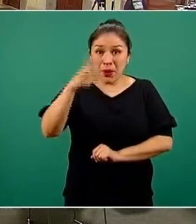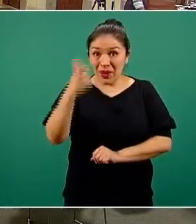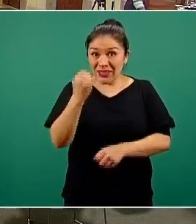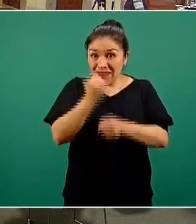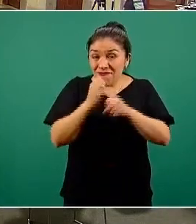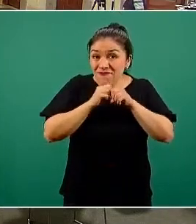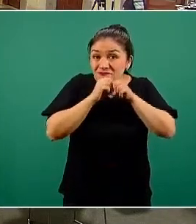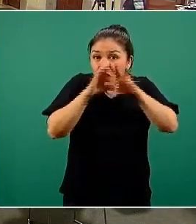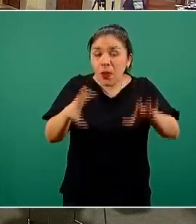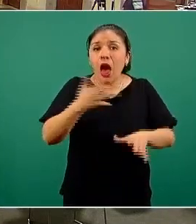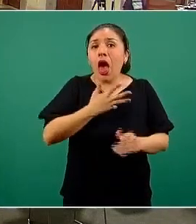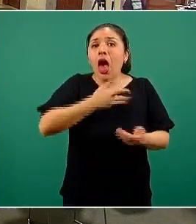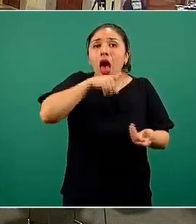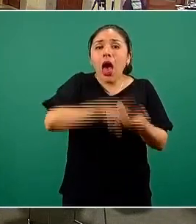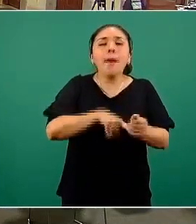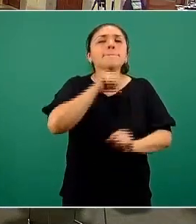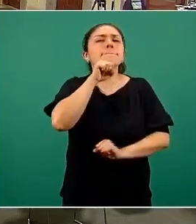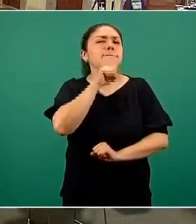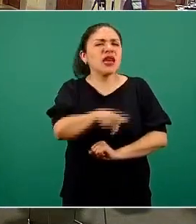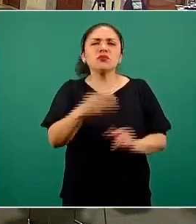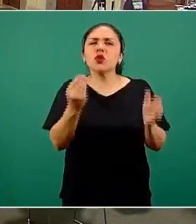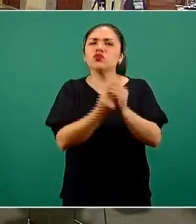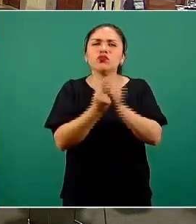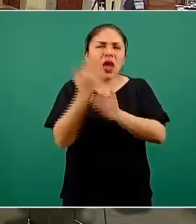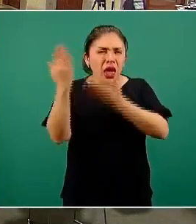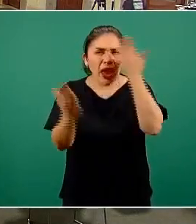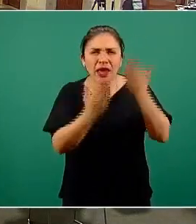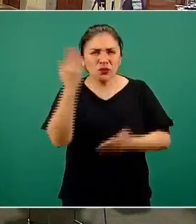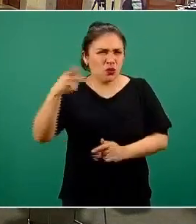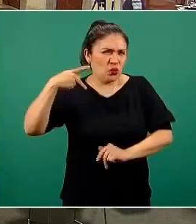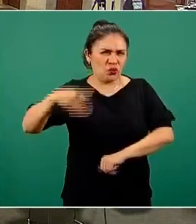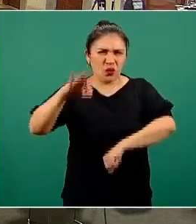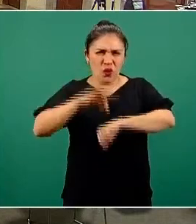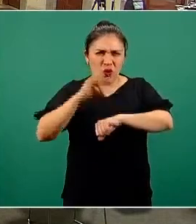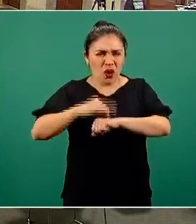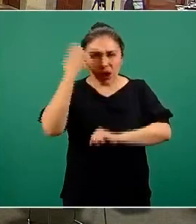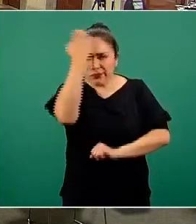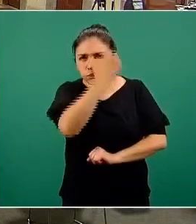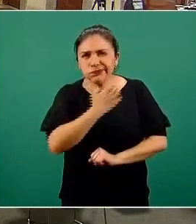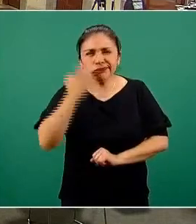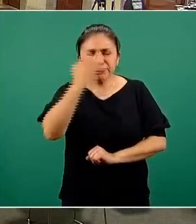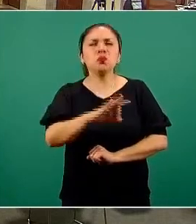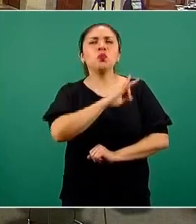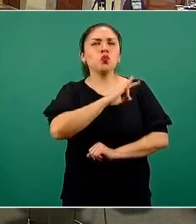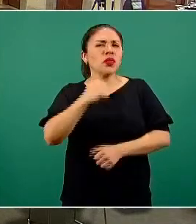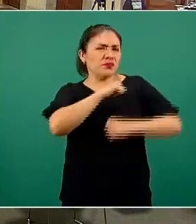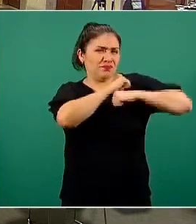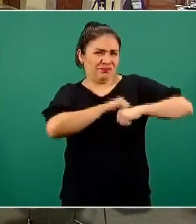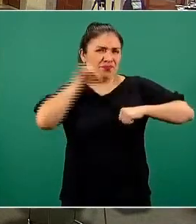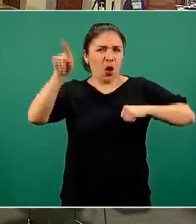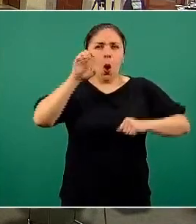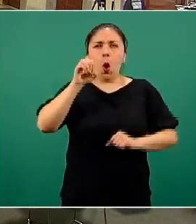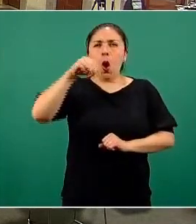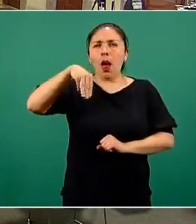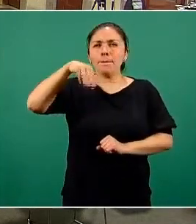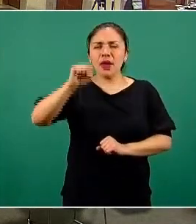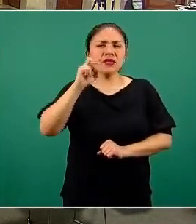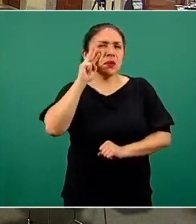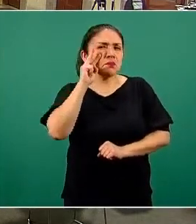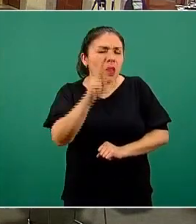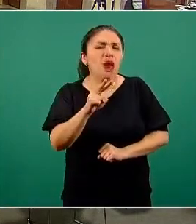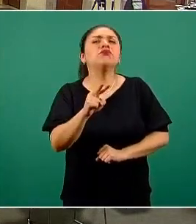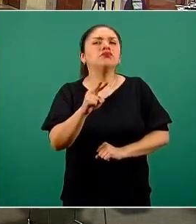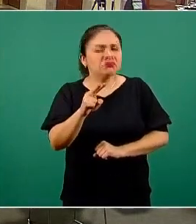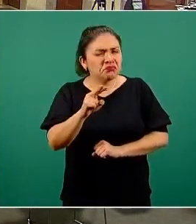adicional que tienen los mismos estudios clínicos ha permitido a la Organización Mundial de la Salud identificar la